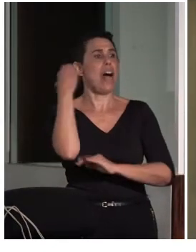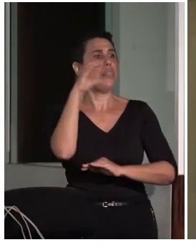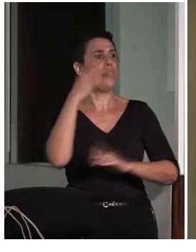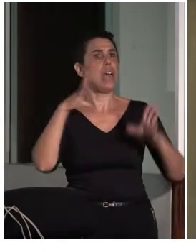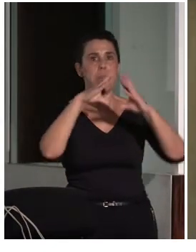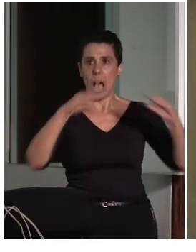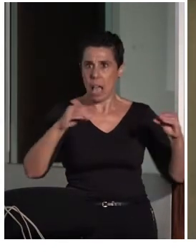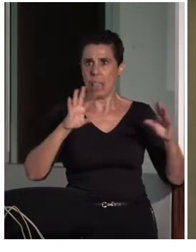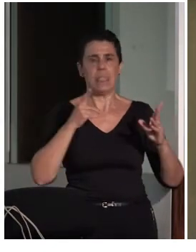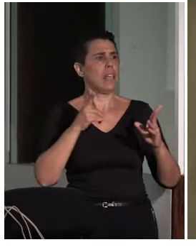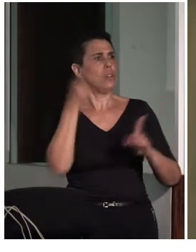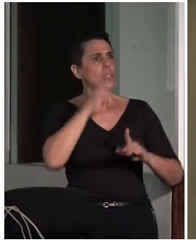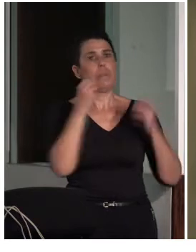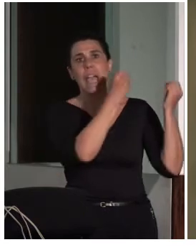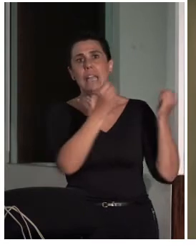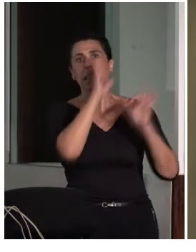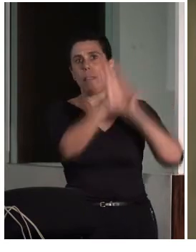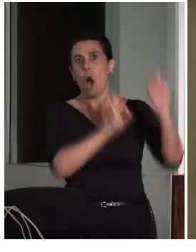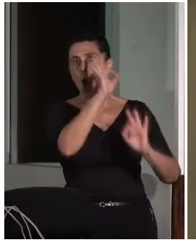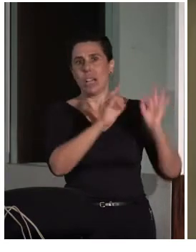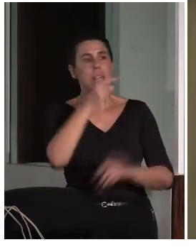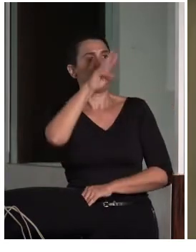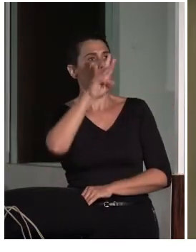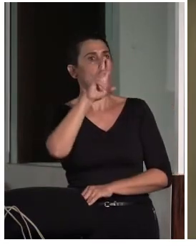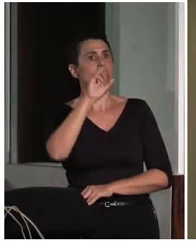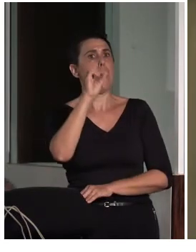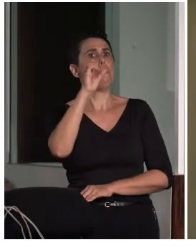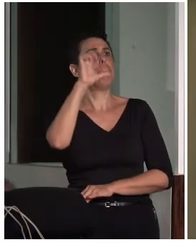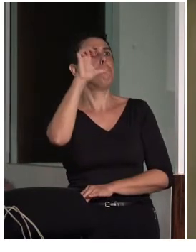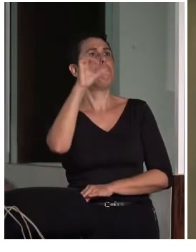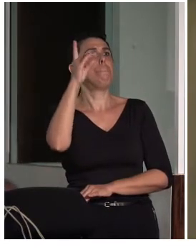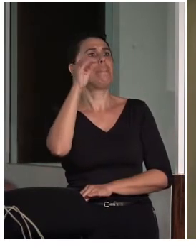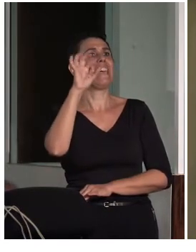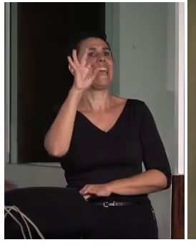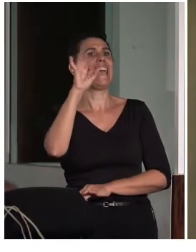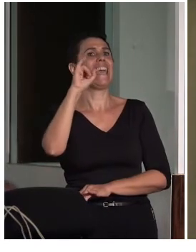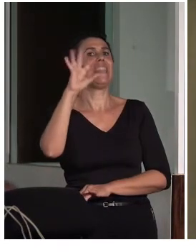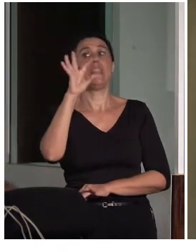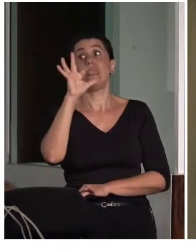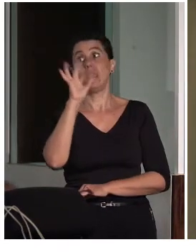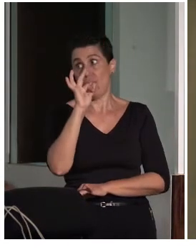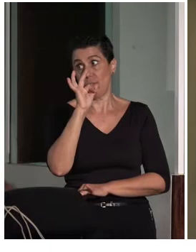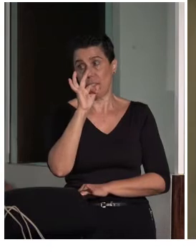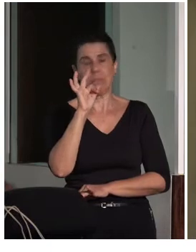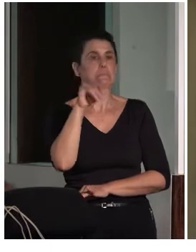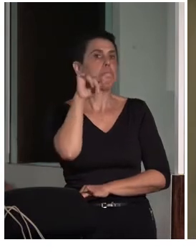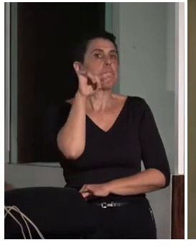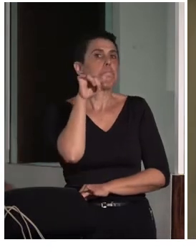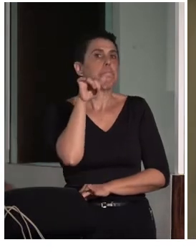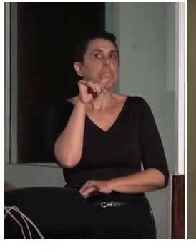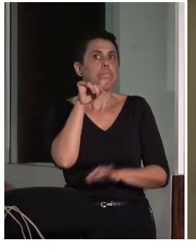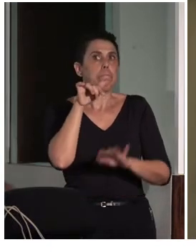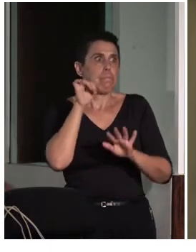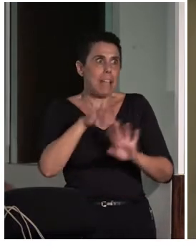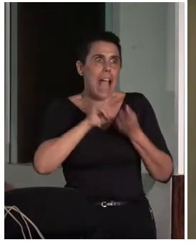y a los organizadores y PREDIF de nuestra participación. evidentemente esto ha sido un poco sobre el cambio